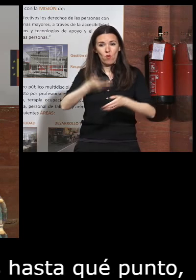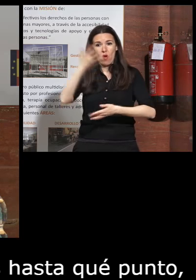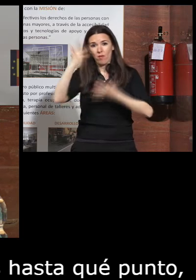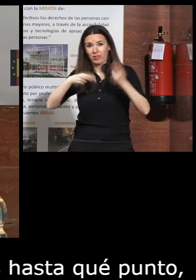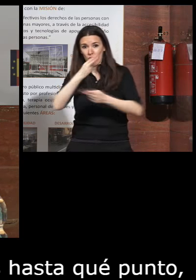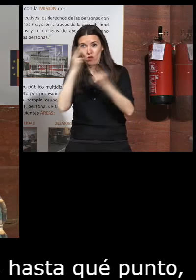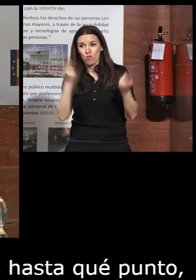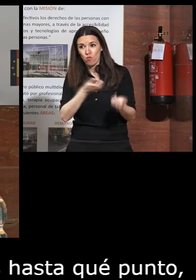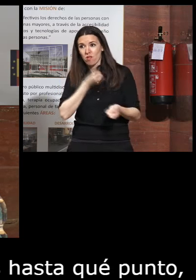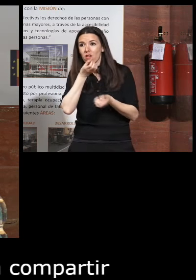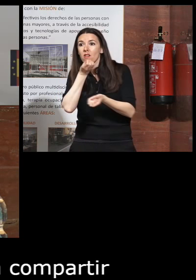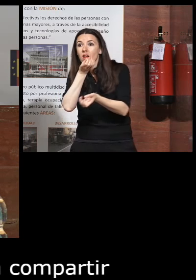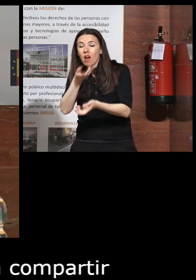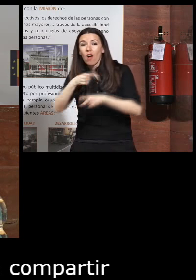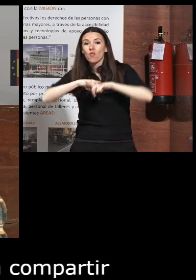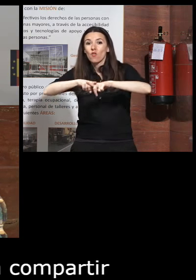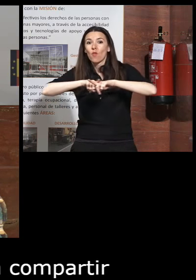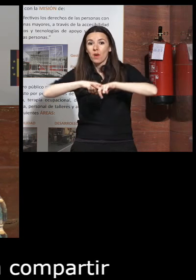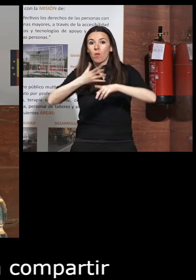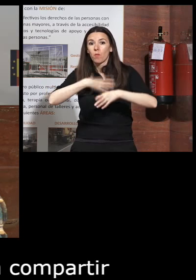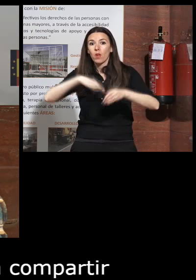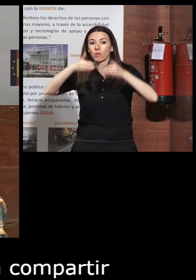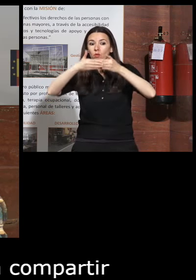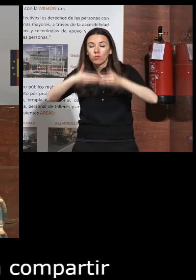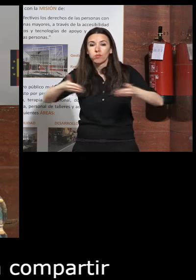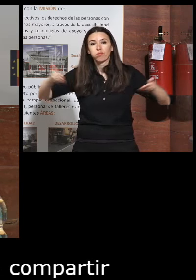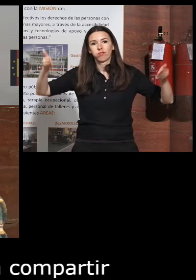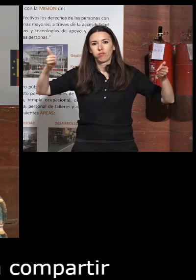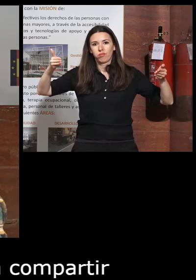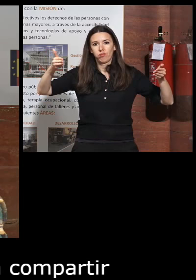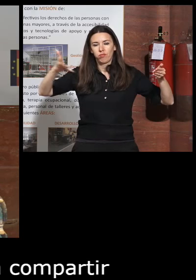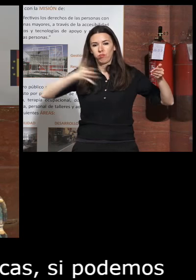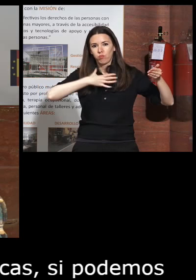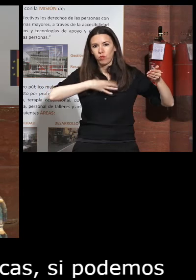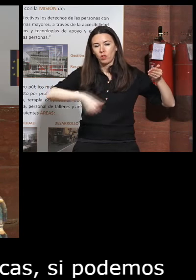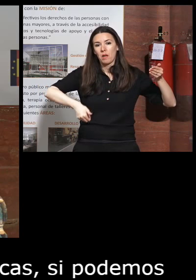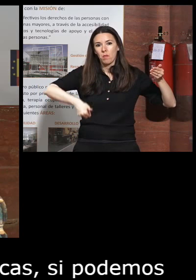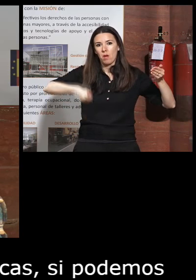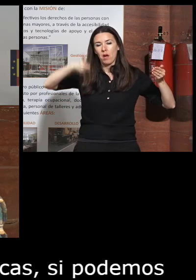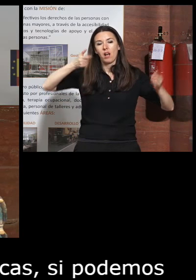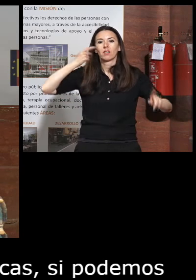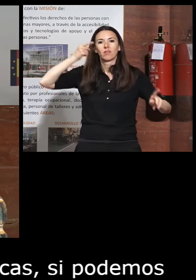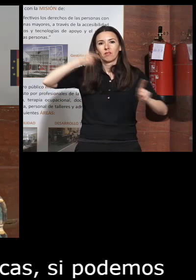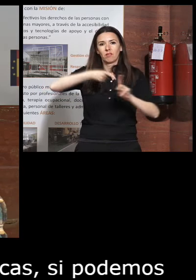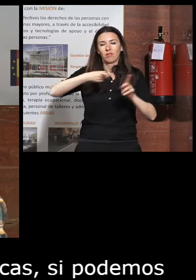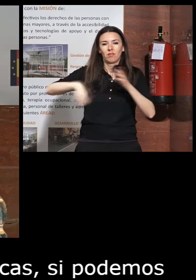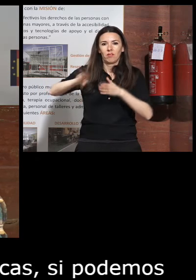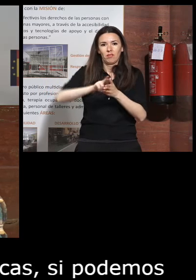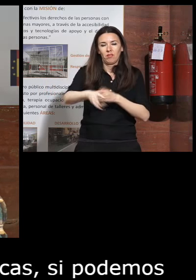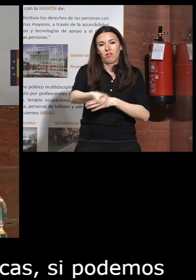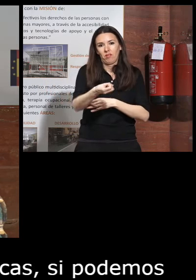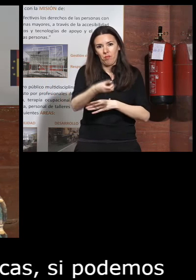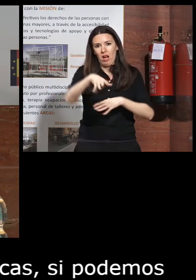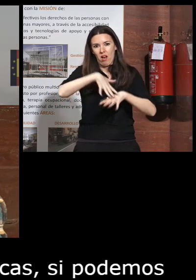públicas si podemos abrir mucho más posibilidades para reforzar esta red